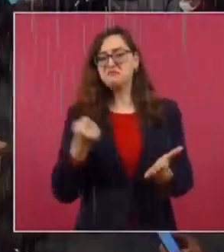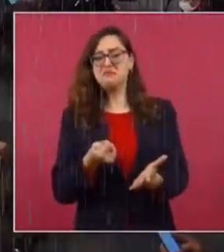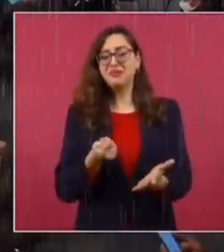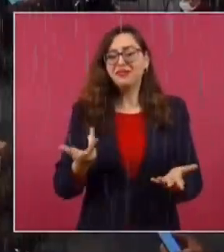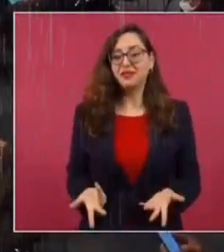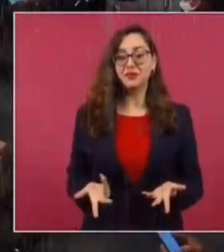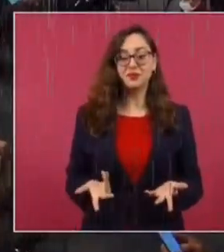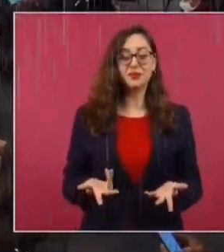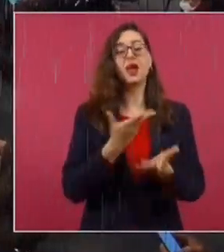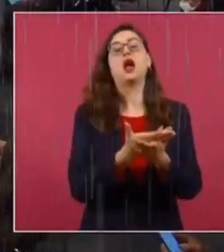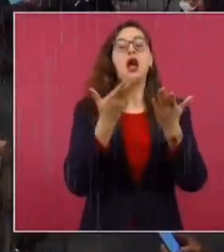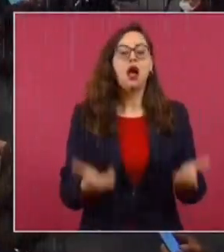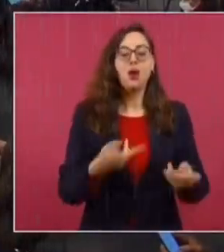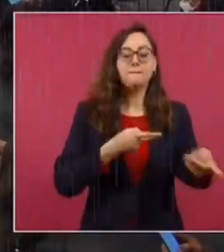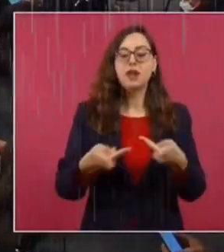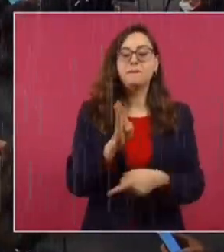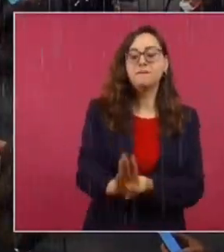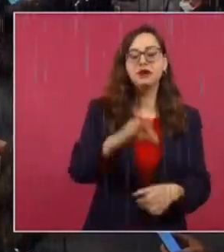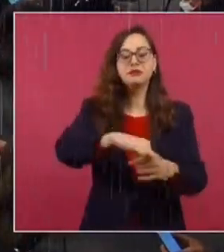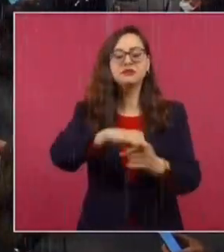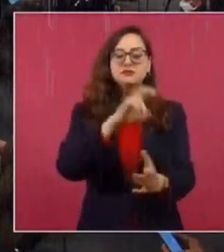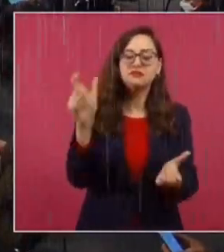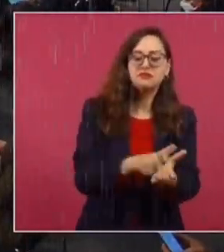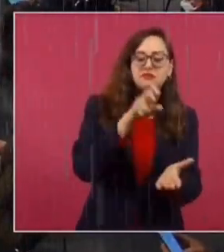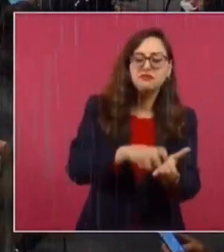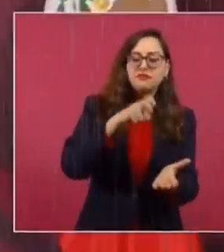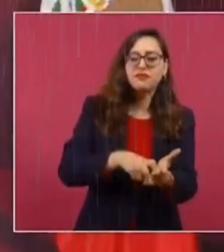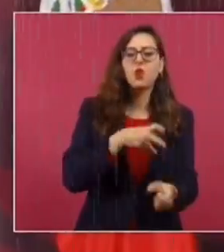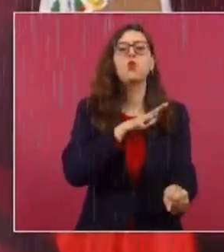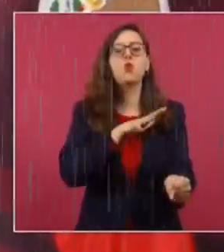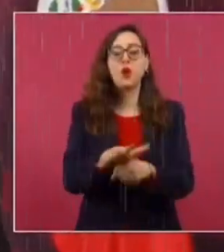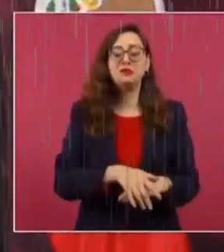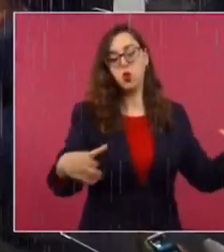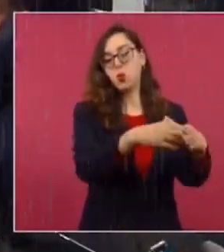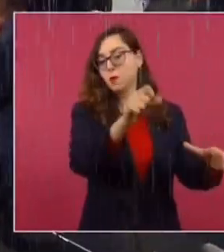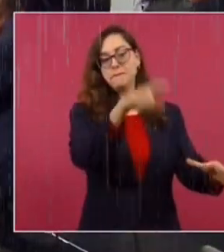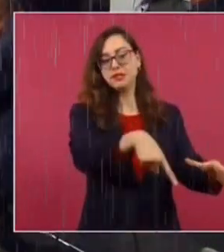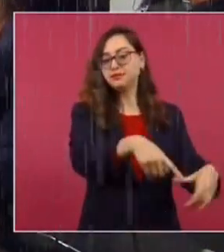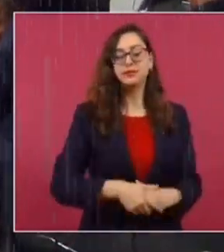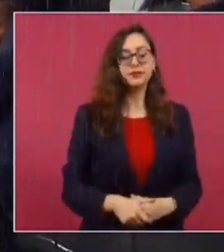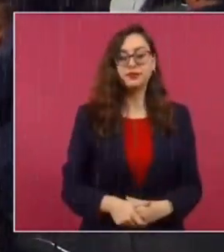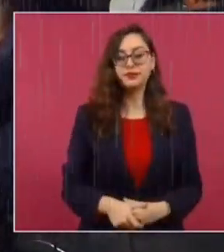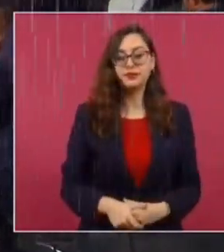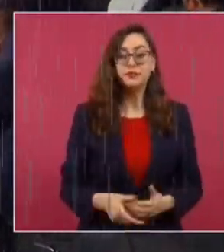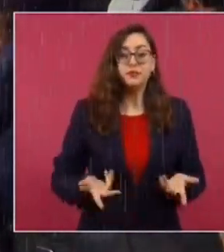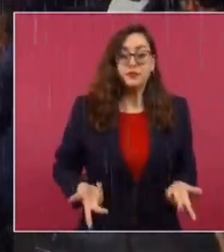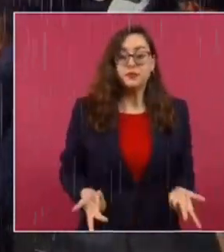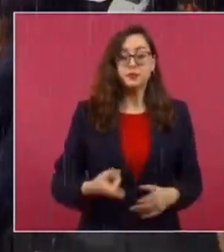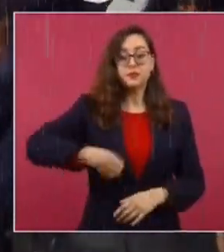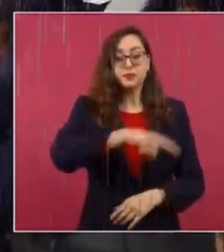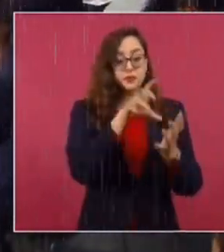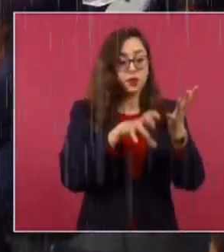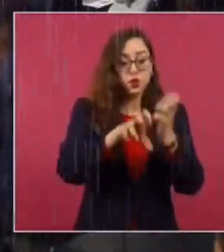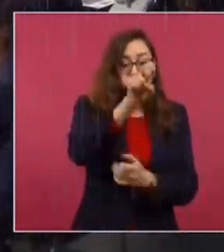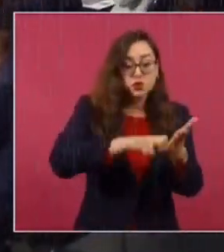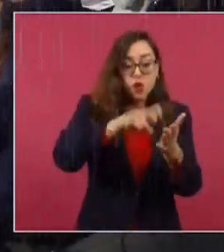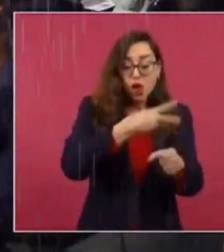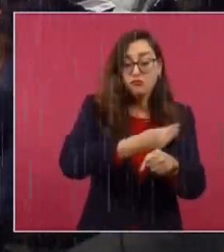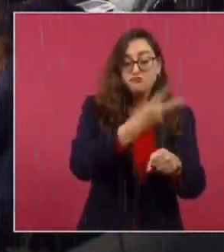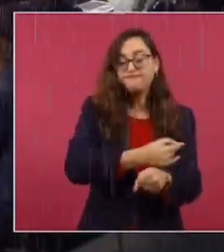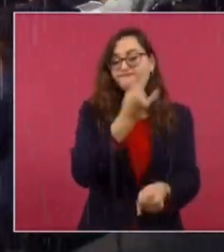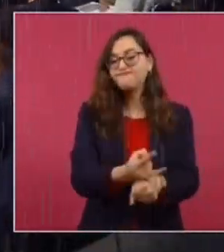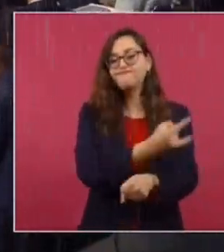la reforma electoral o el llamado Plan B? Pues que hay un poco de austeridad. Entonces, no se pudo, que era lo que queríamos,